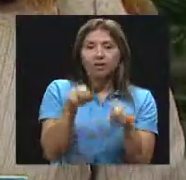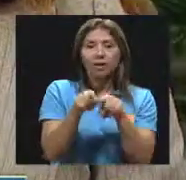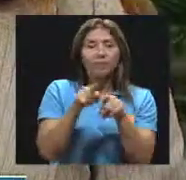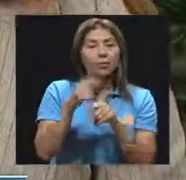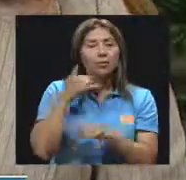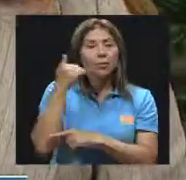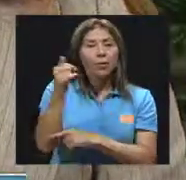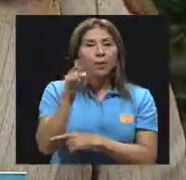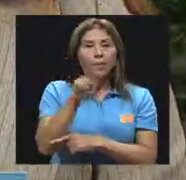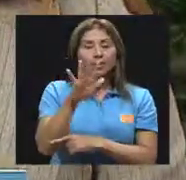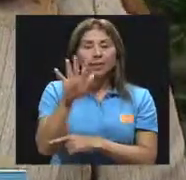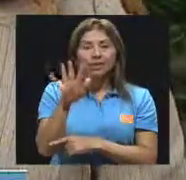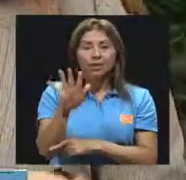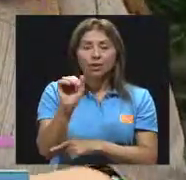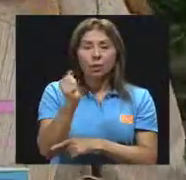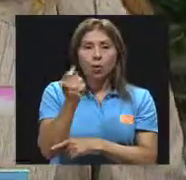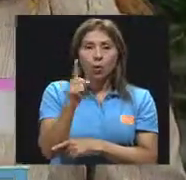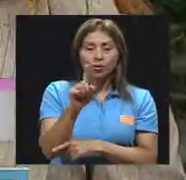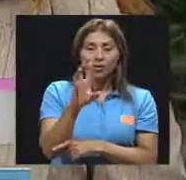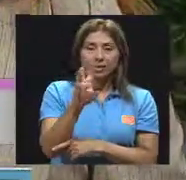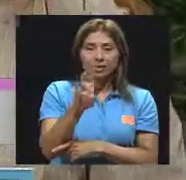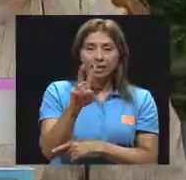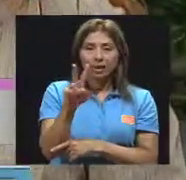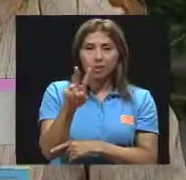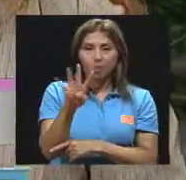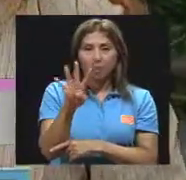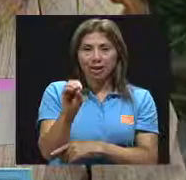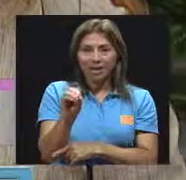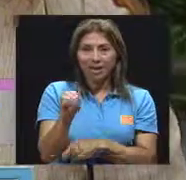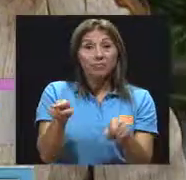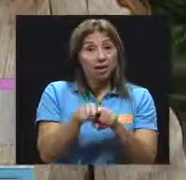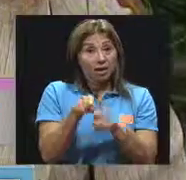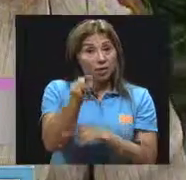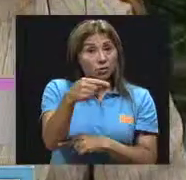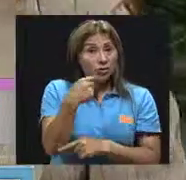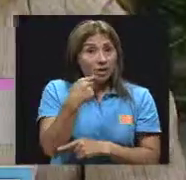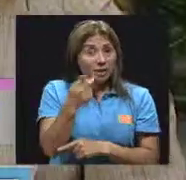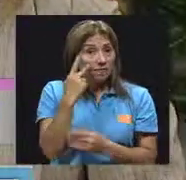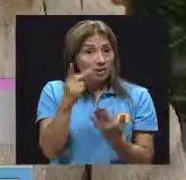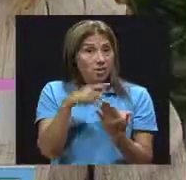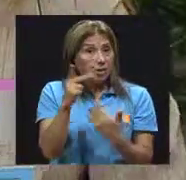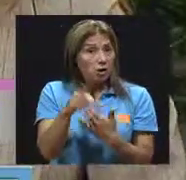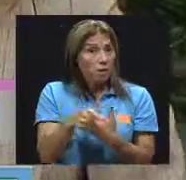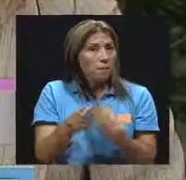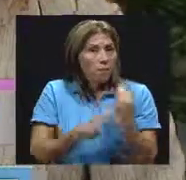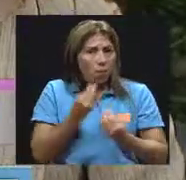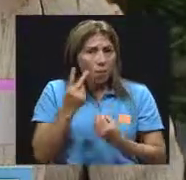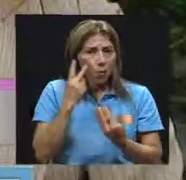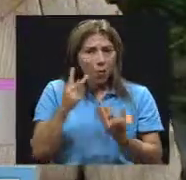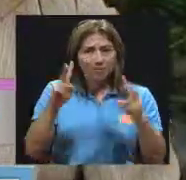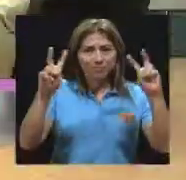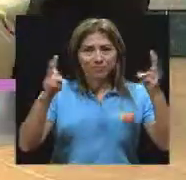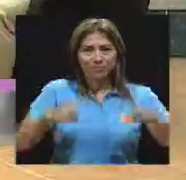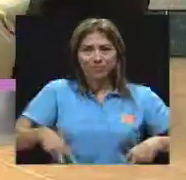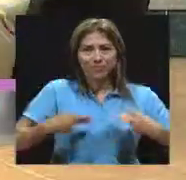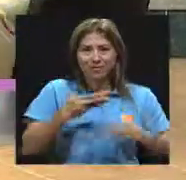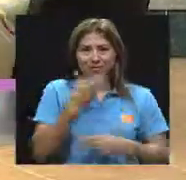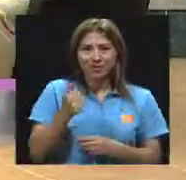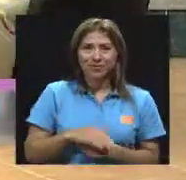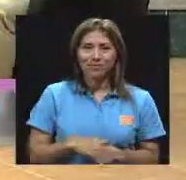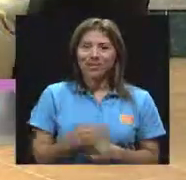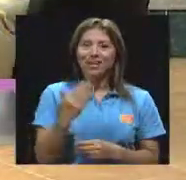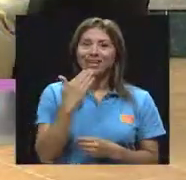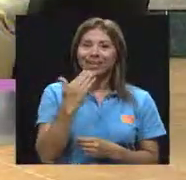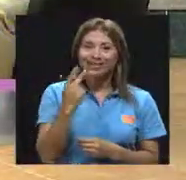2511-6240 y que haga también su reporte de sintonía para ver cómo nos ve en Vivir Mejor. Gracias